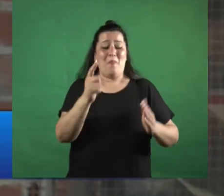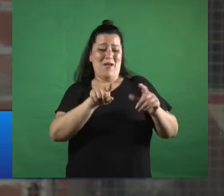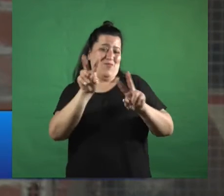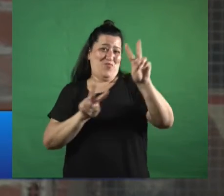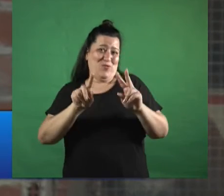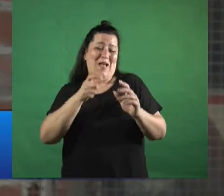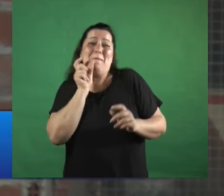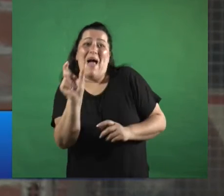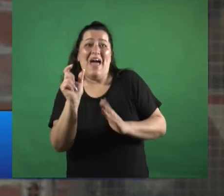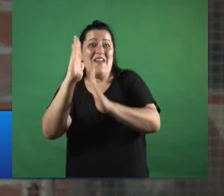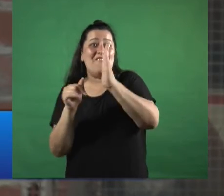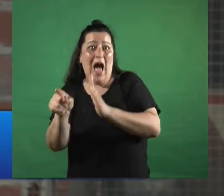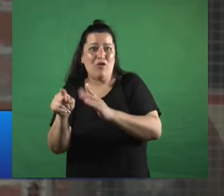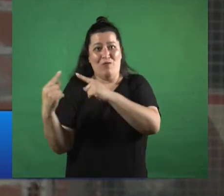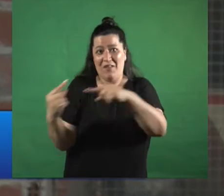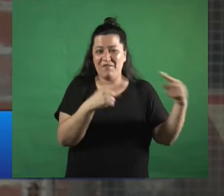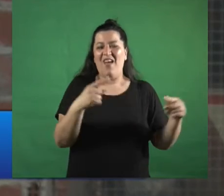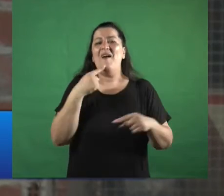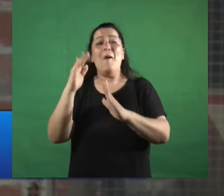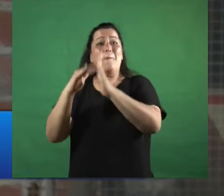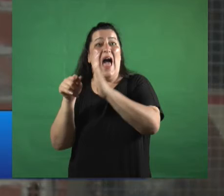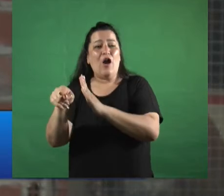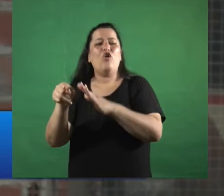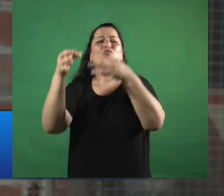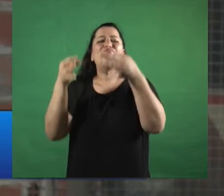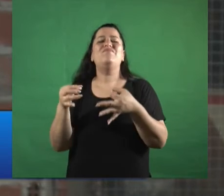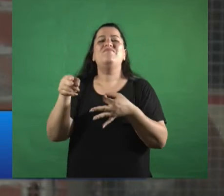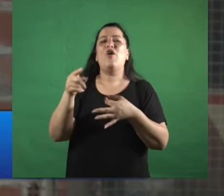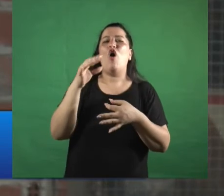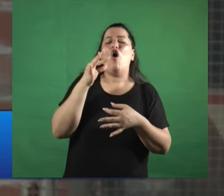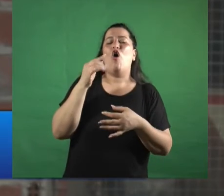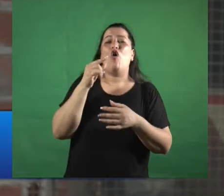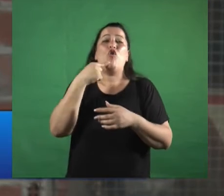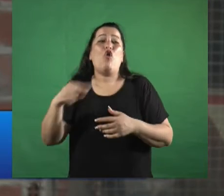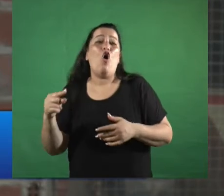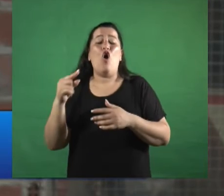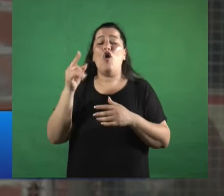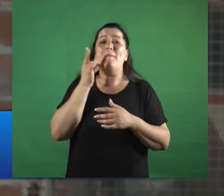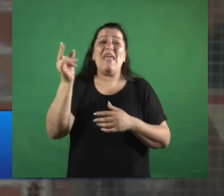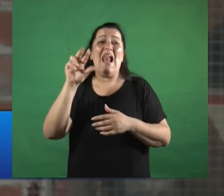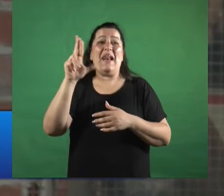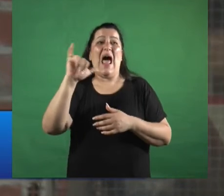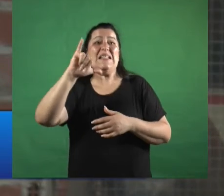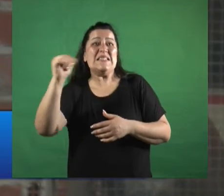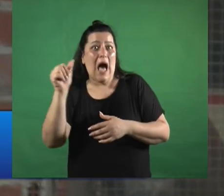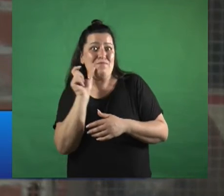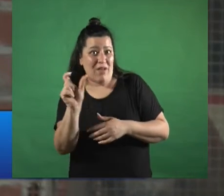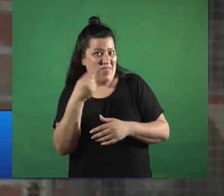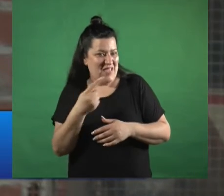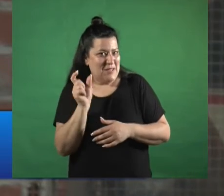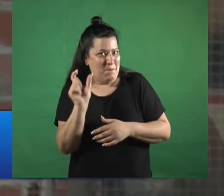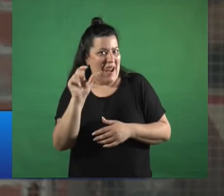la descripción de blanco del diccionario dígase del color de piel de la raza blanca y usa el término raza el diccionario